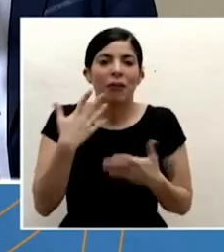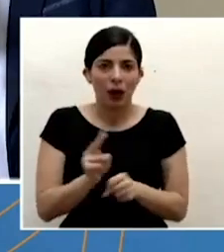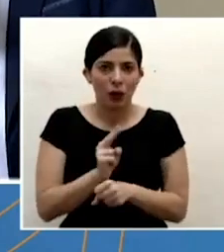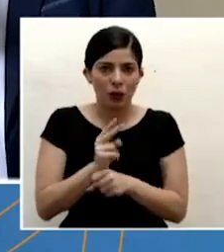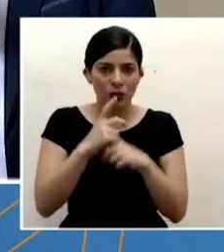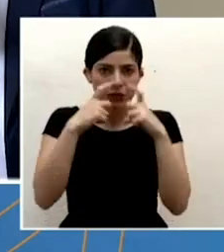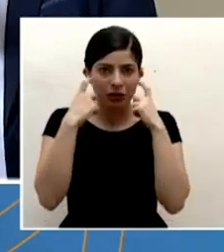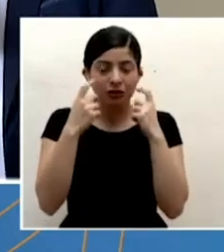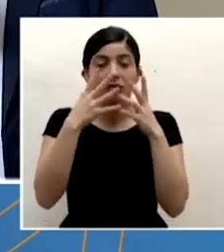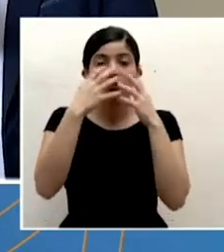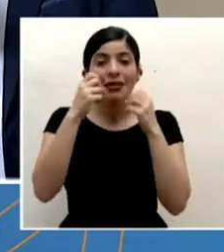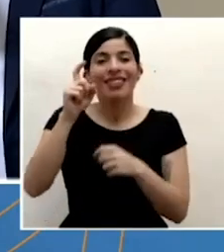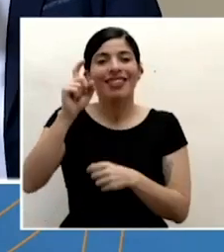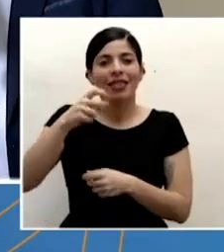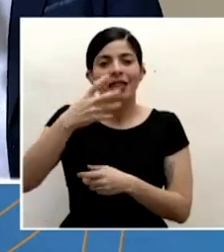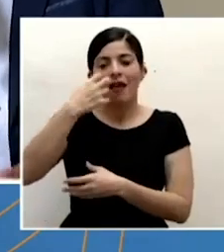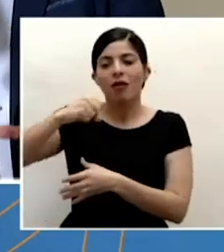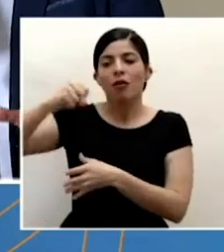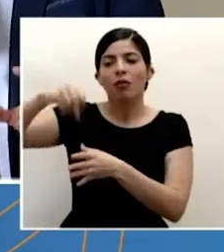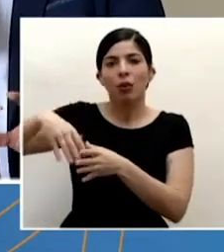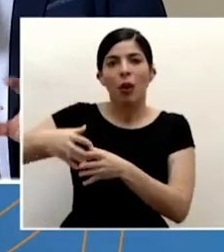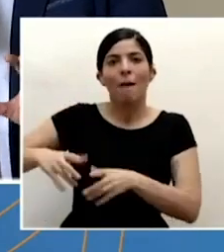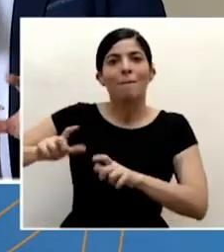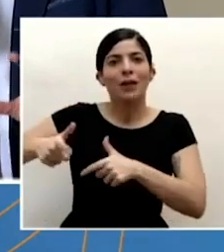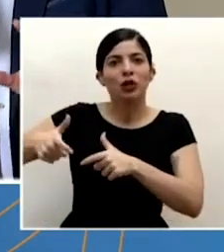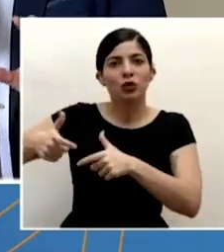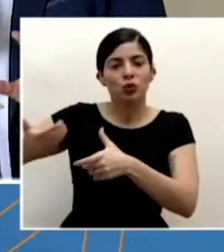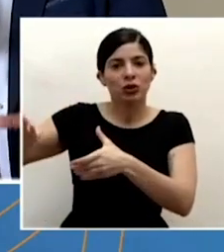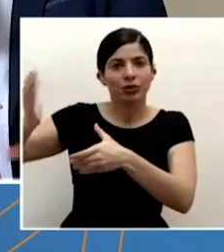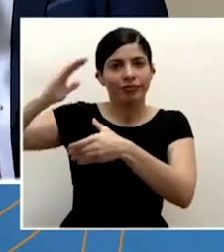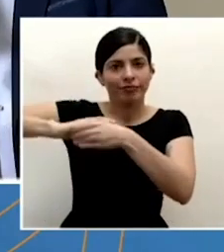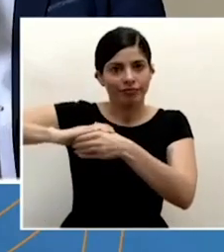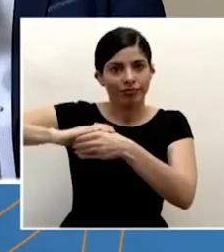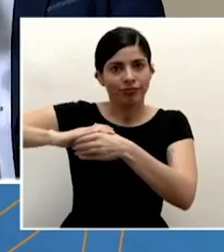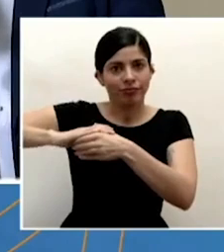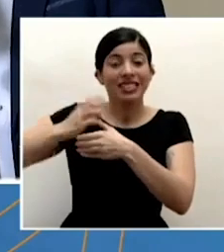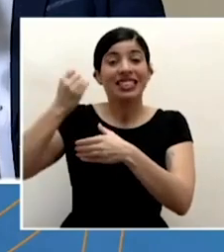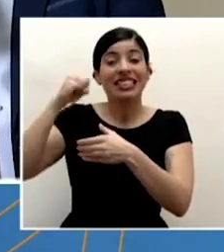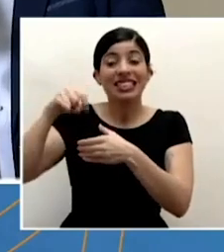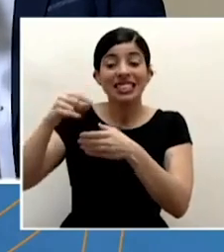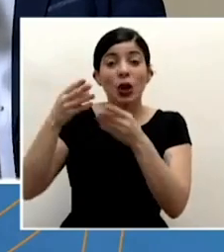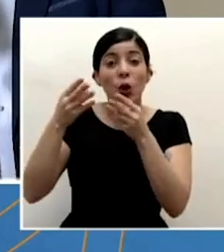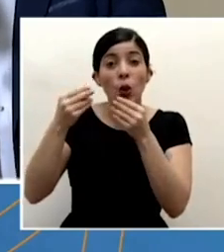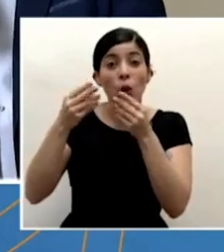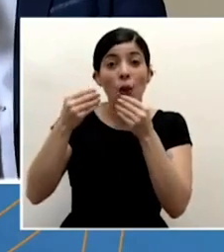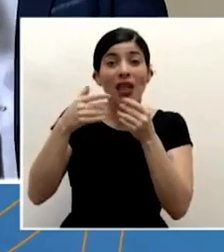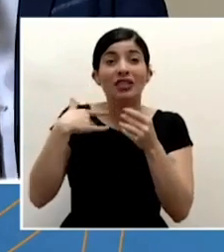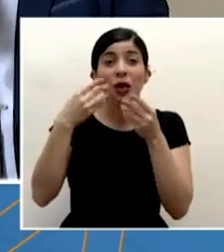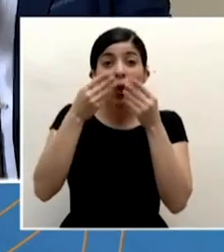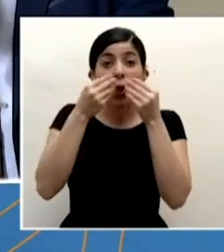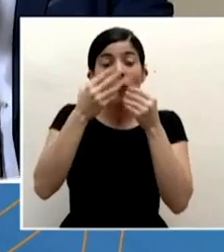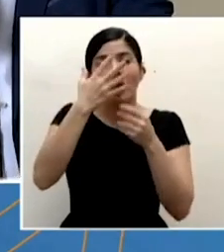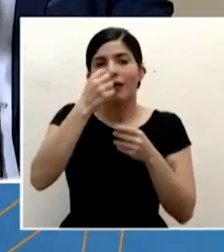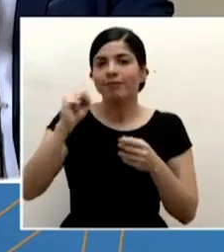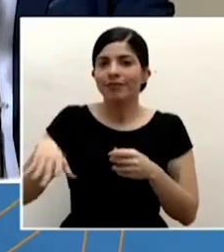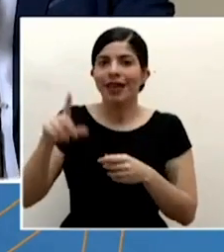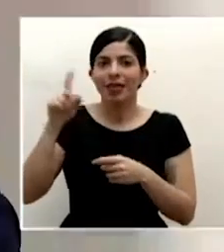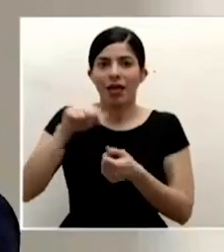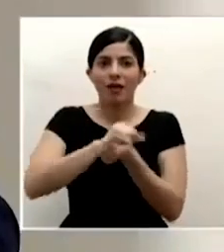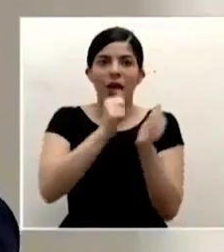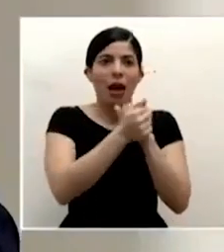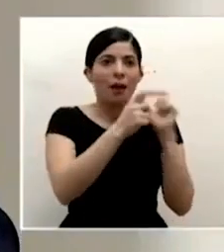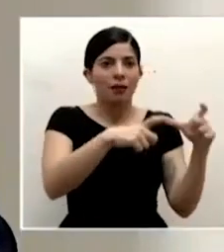desecharse en un recipiente cerrado y recordemos que si está húmeda debe cambiarse así que esas son